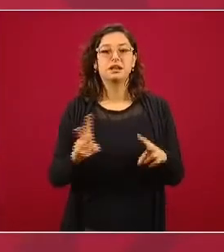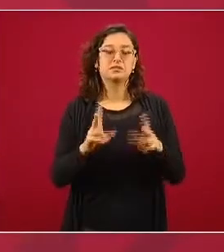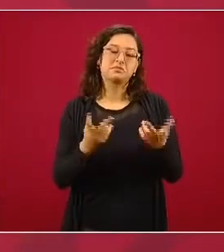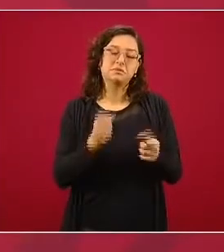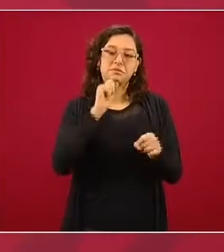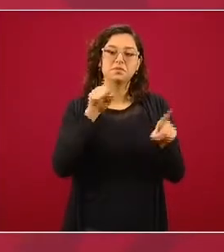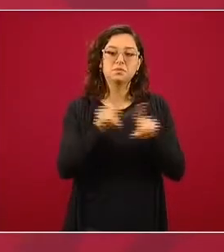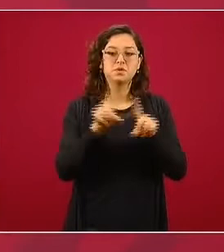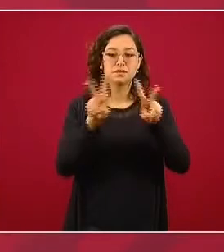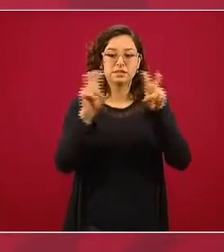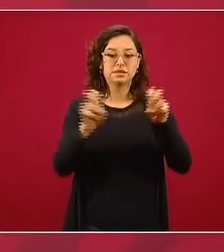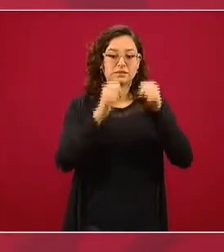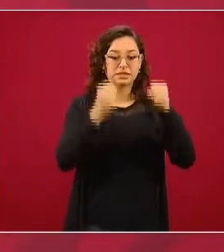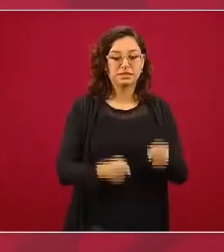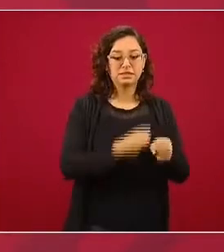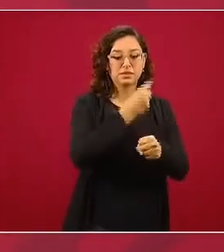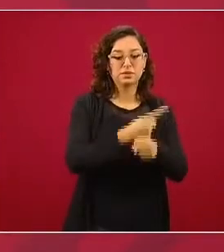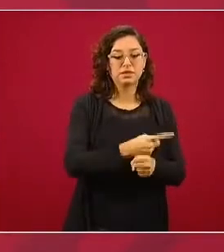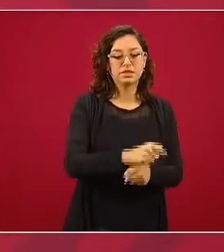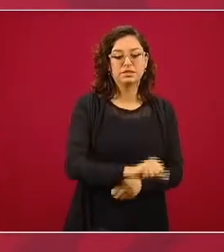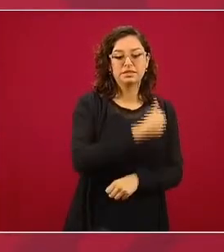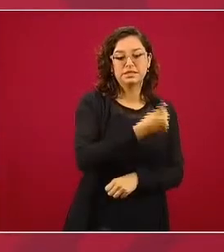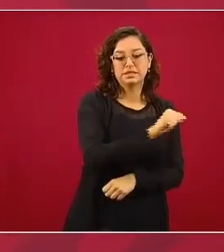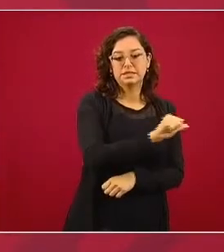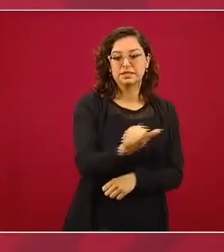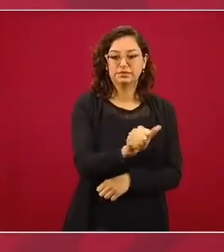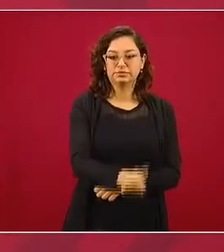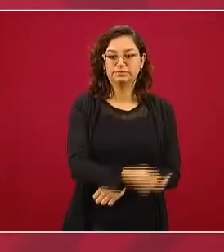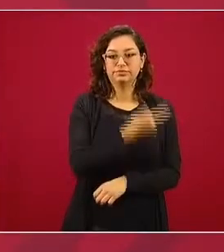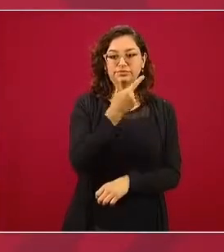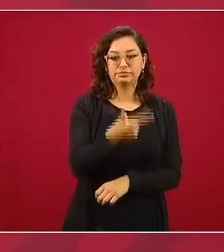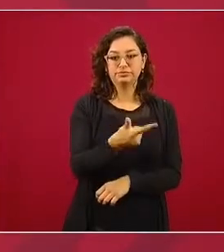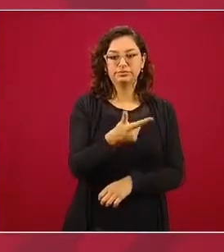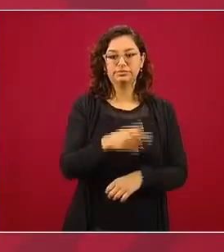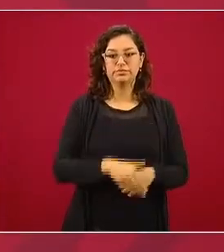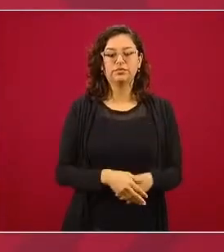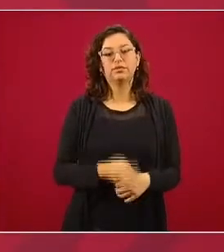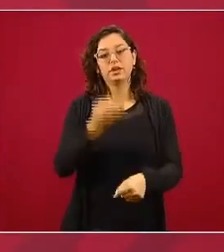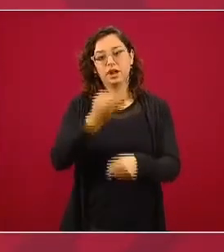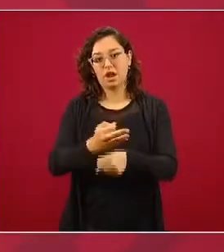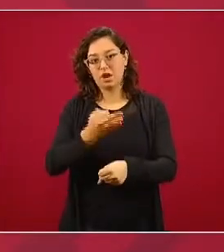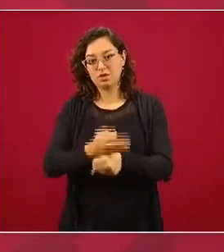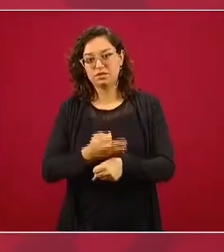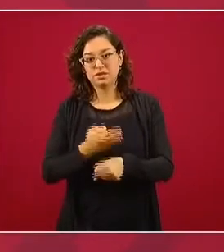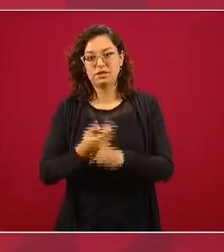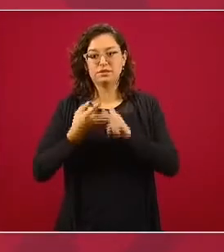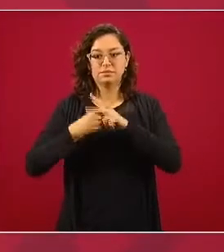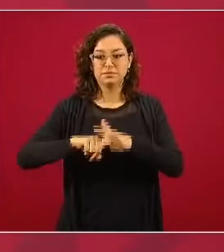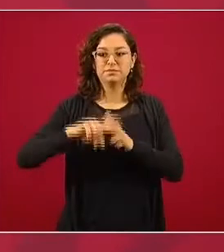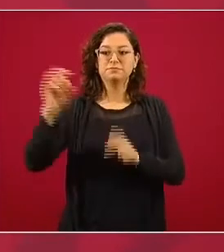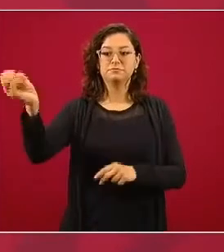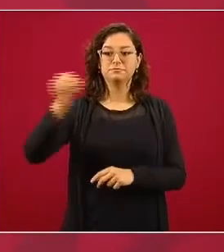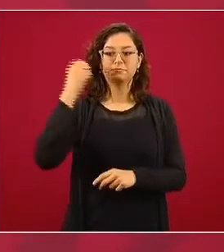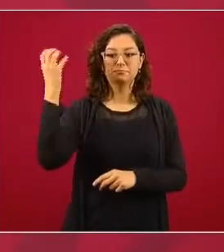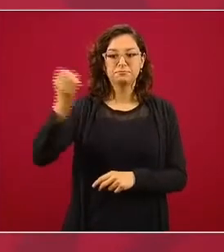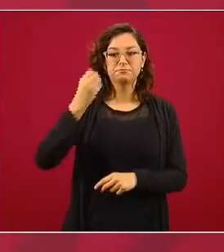de seis a siete y esta conferencia.